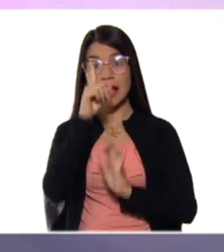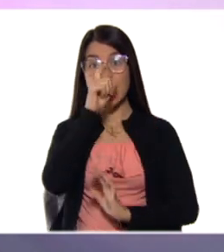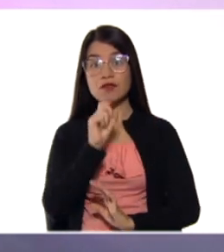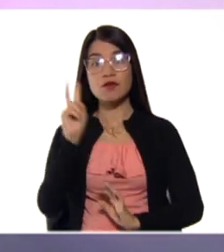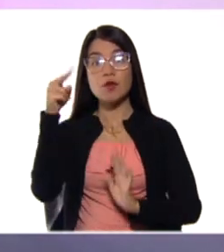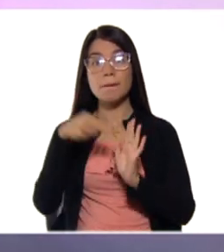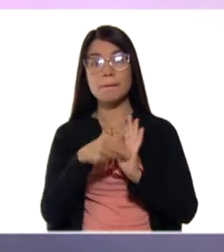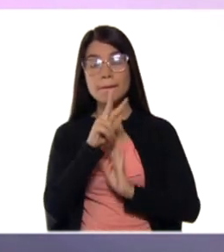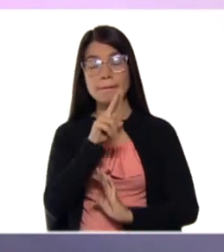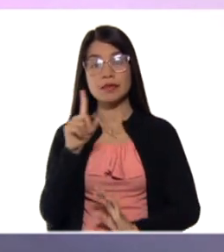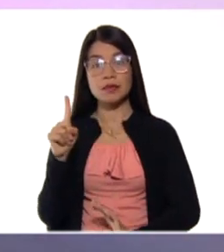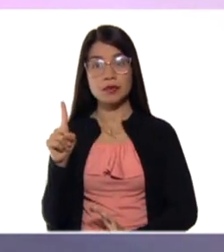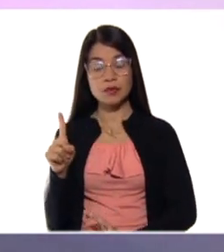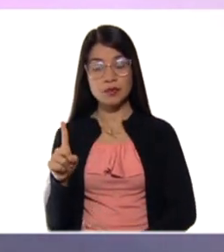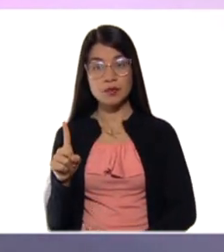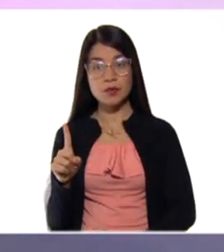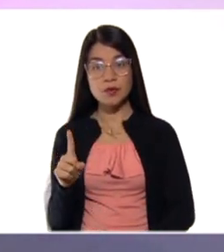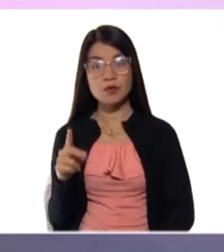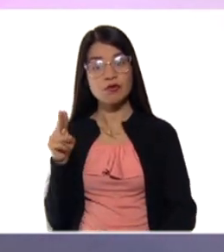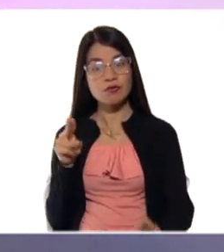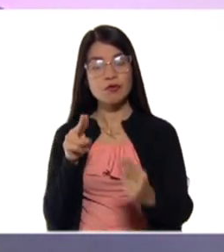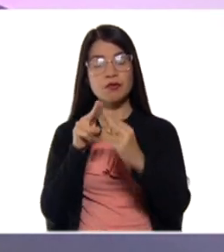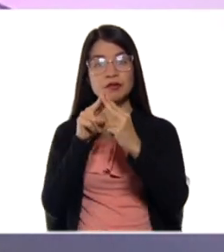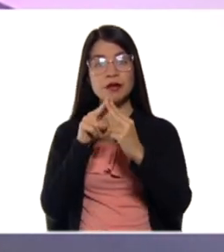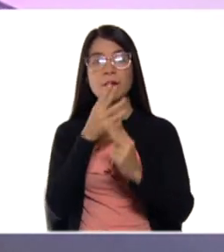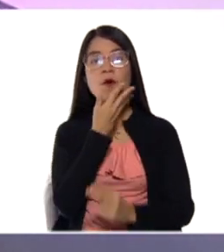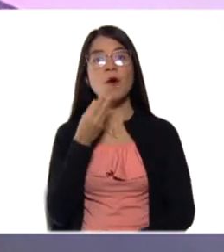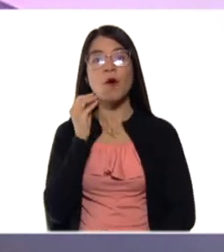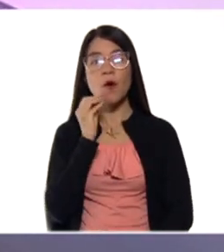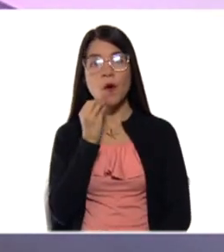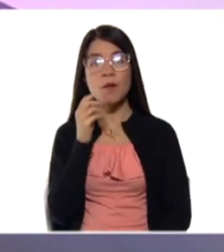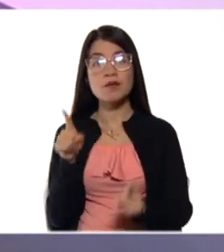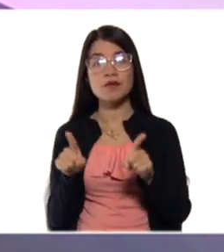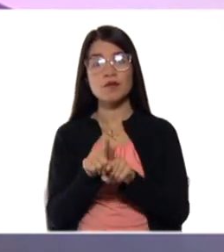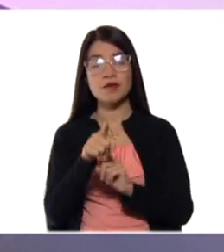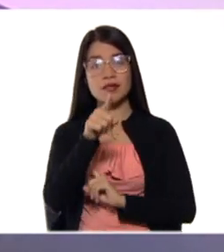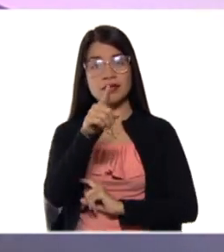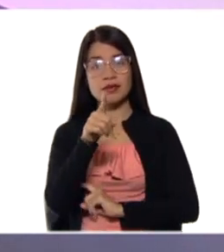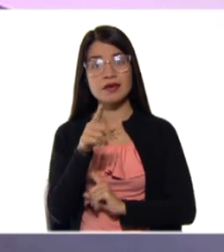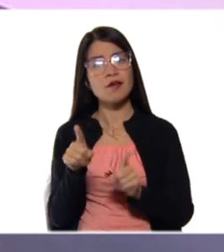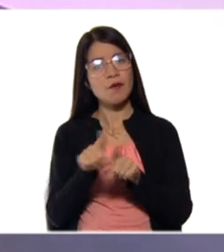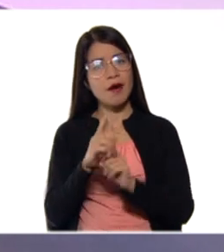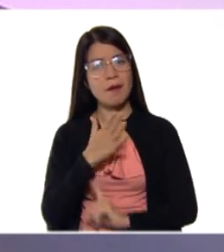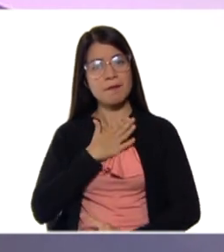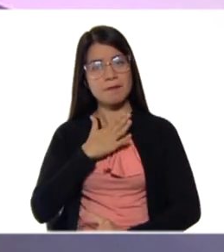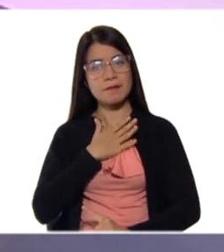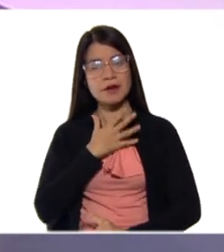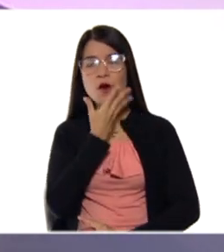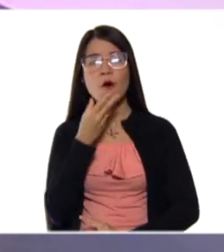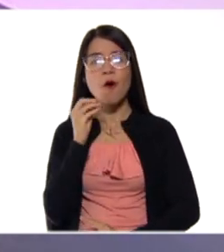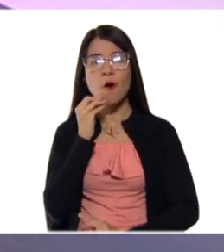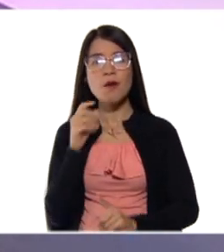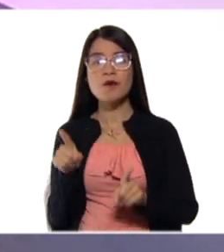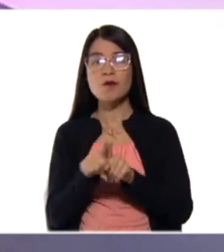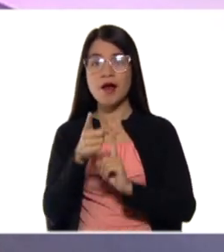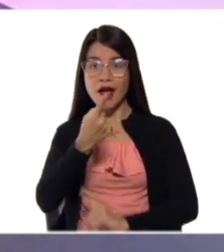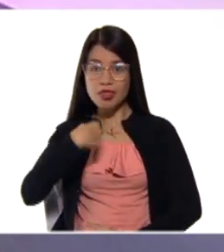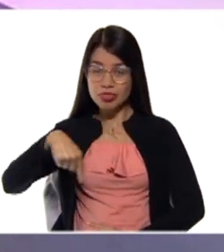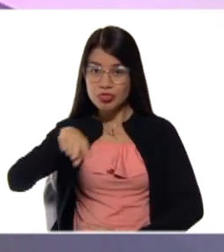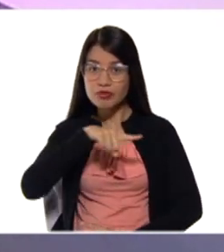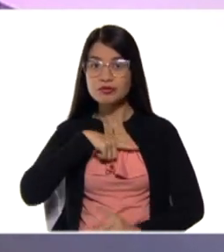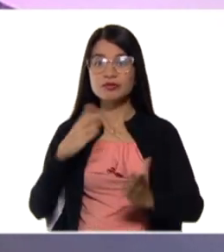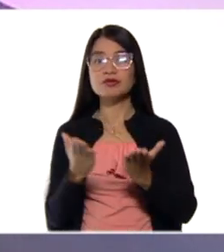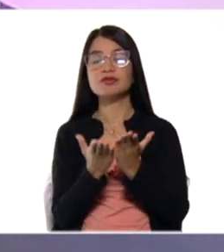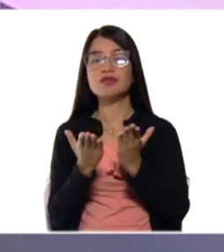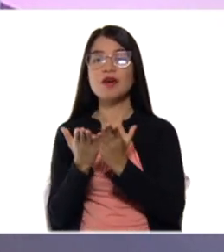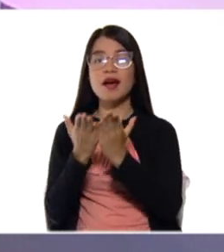2021, en donde nos encontramos con jóvenes como tú, jóvenes como yo, jóvenes como nosotros, estudiantes